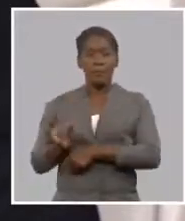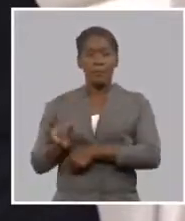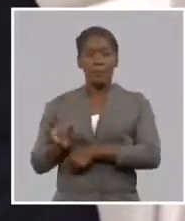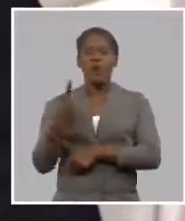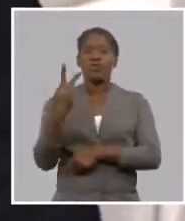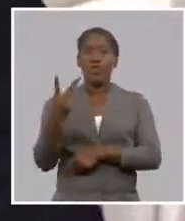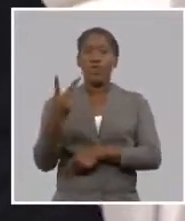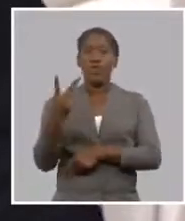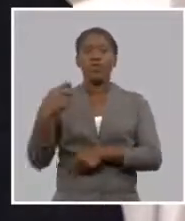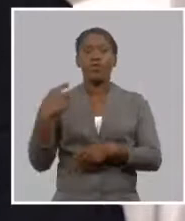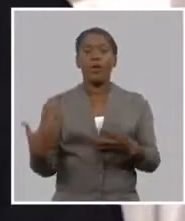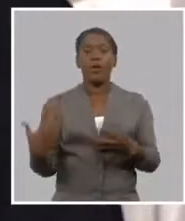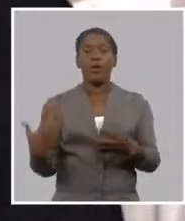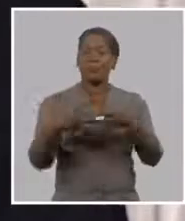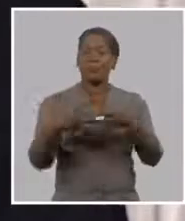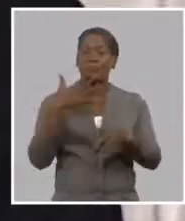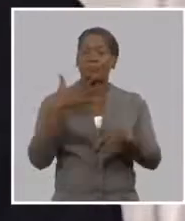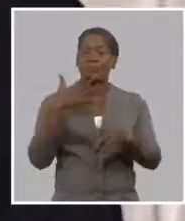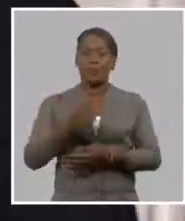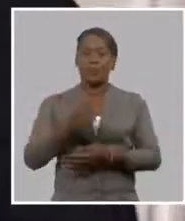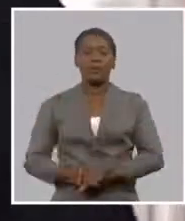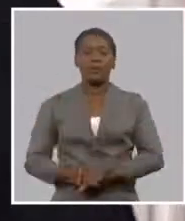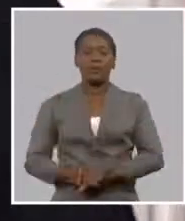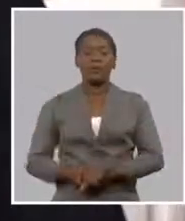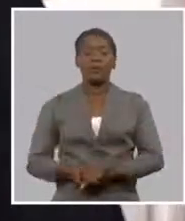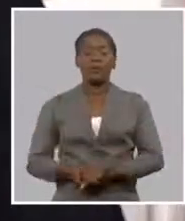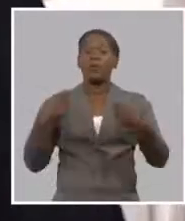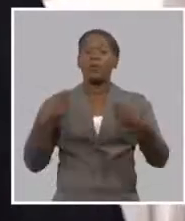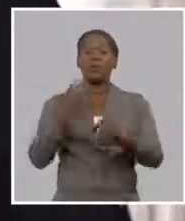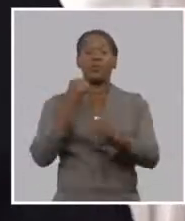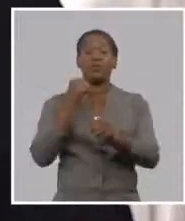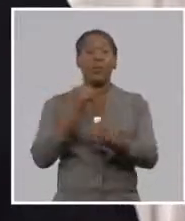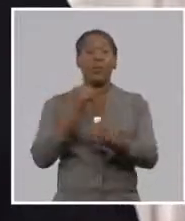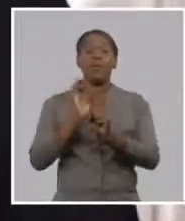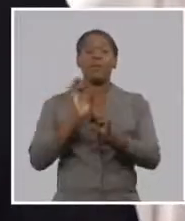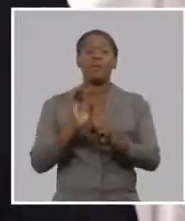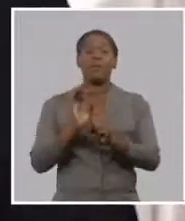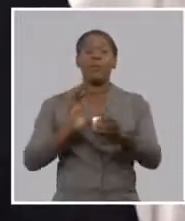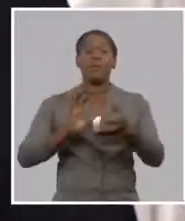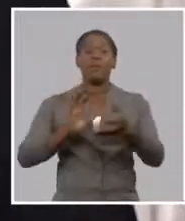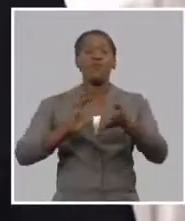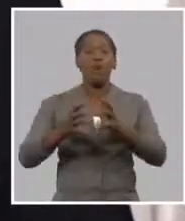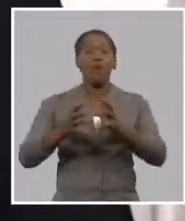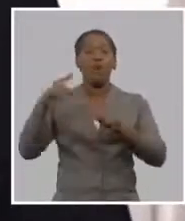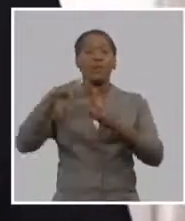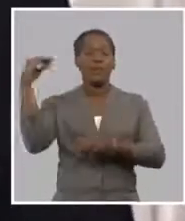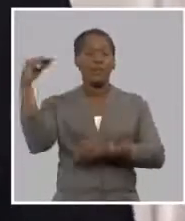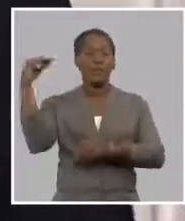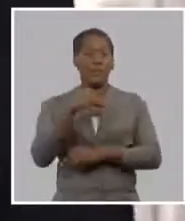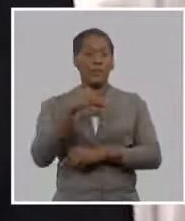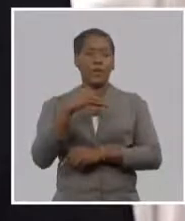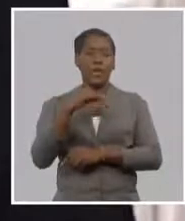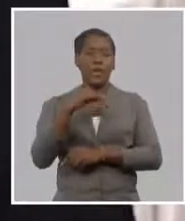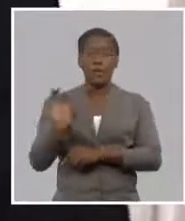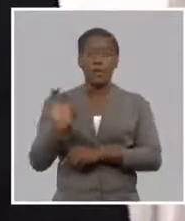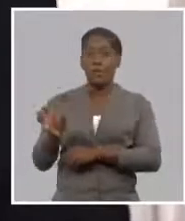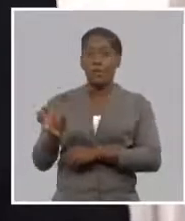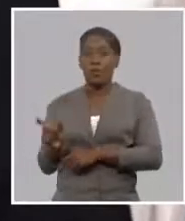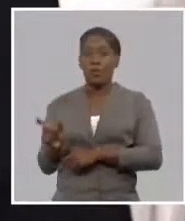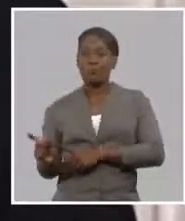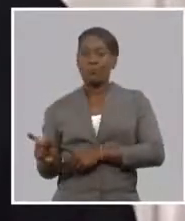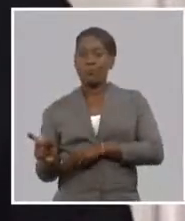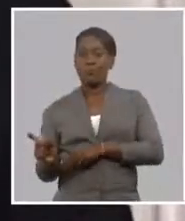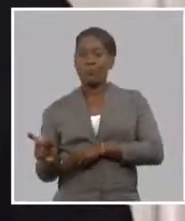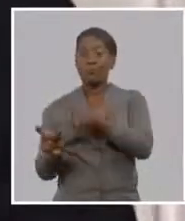modo de hacer cada día tenemos que trabajar en función de la banca electrónica y bancarizar más a estas unidades